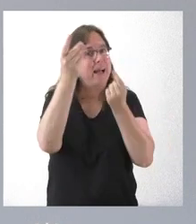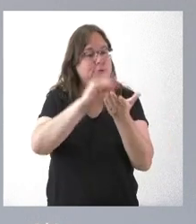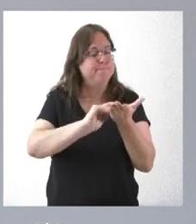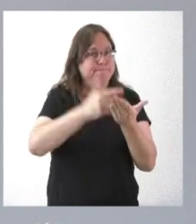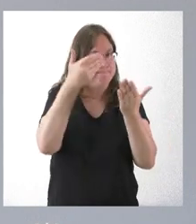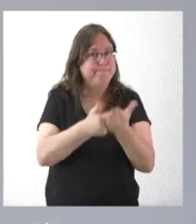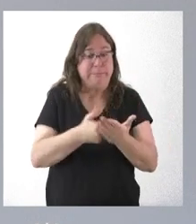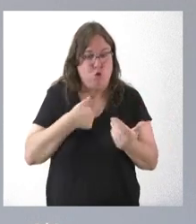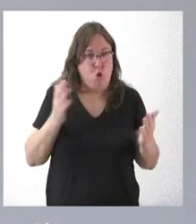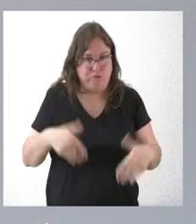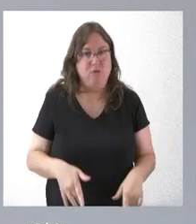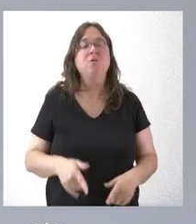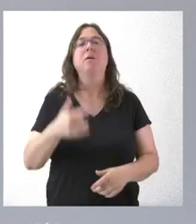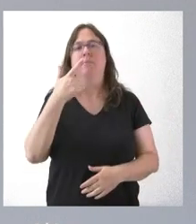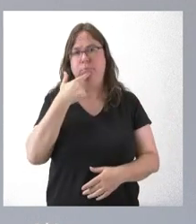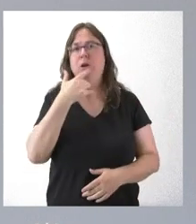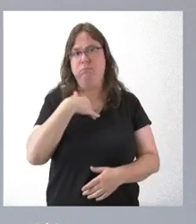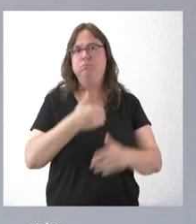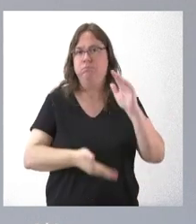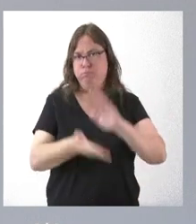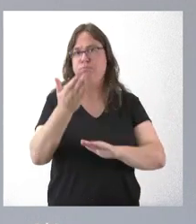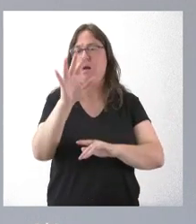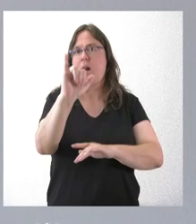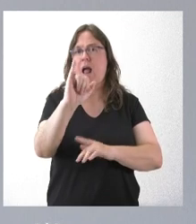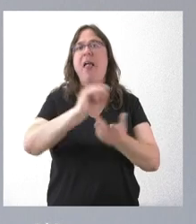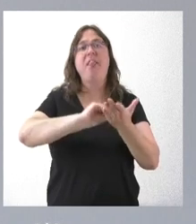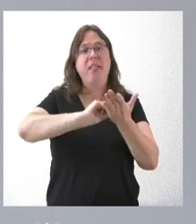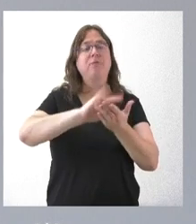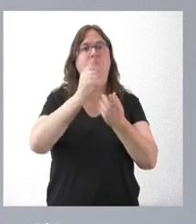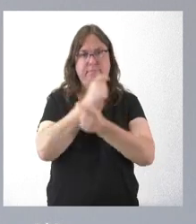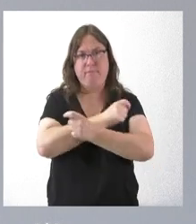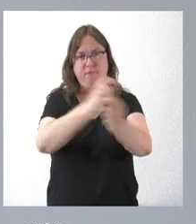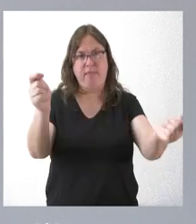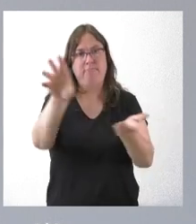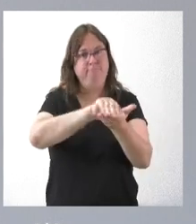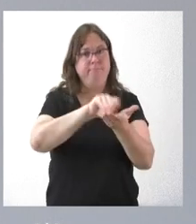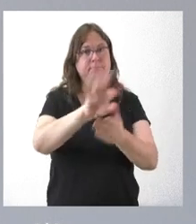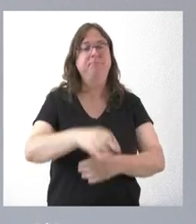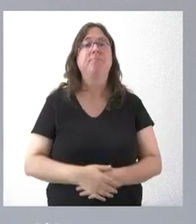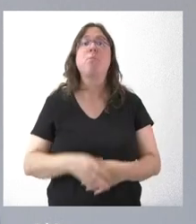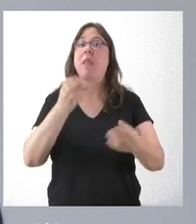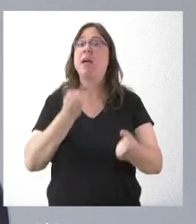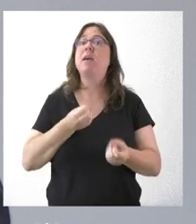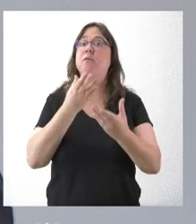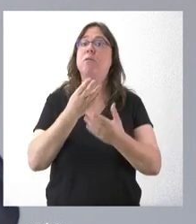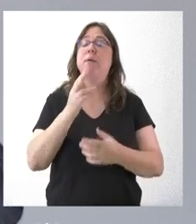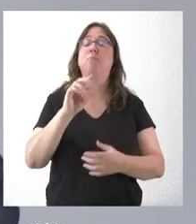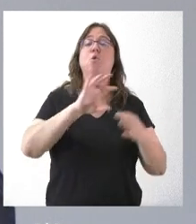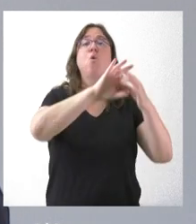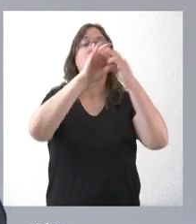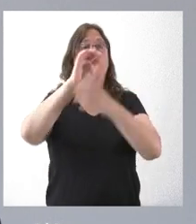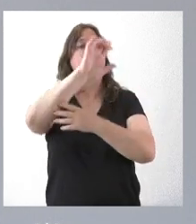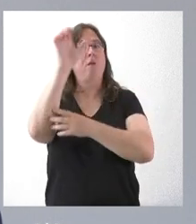tengo ahora, pero se publicitarán en el momento en que esos datos estén recogidos. Sí que informamos a la Unión Europea en su momento.